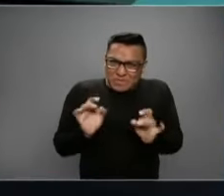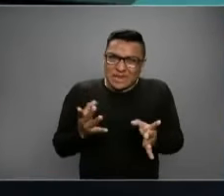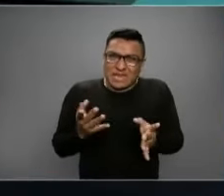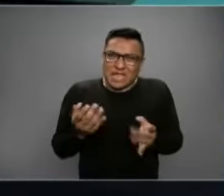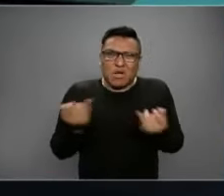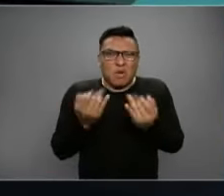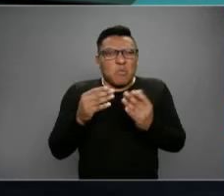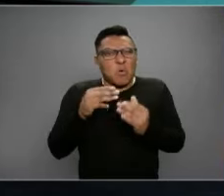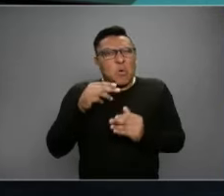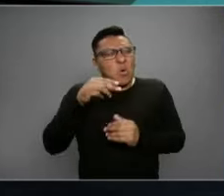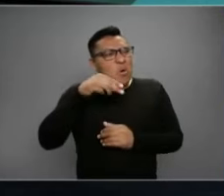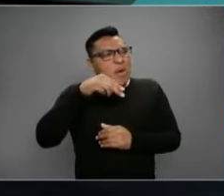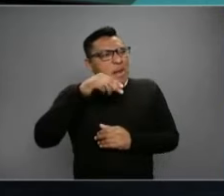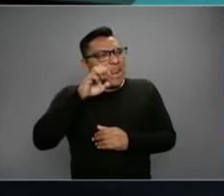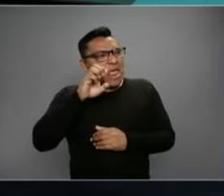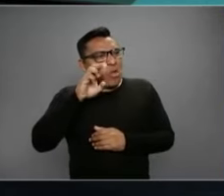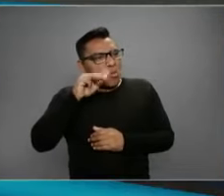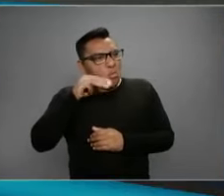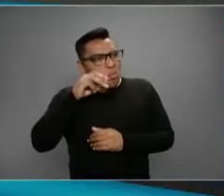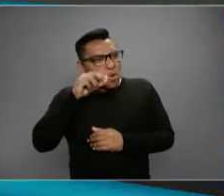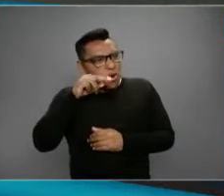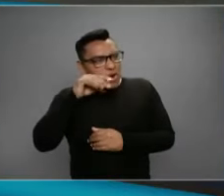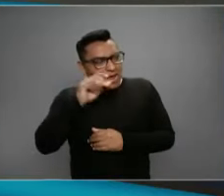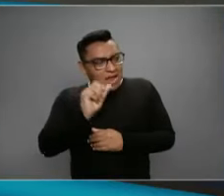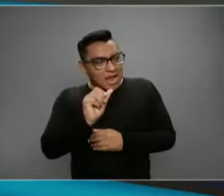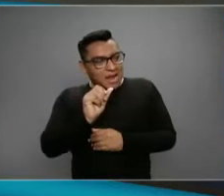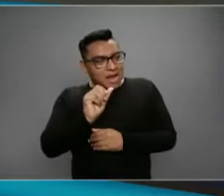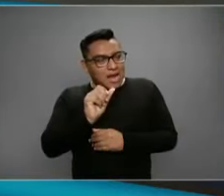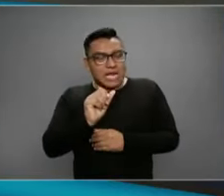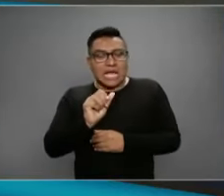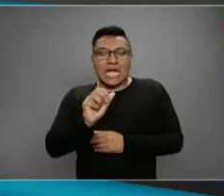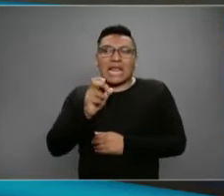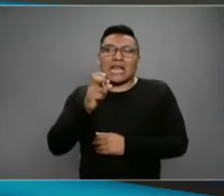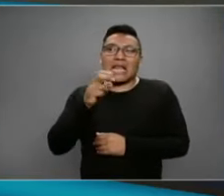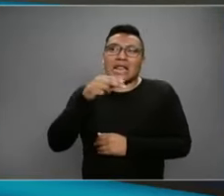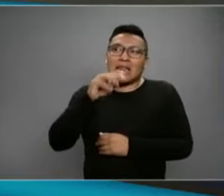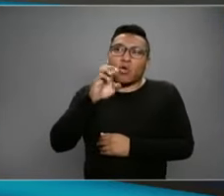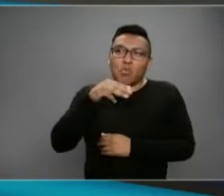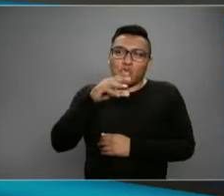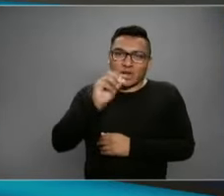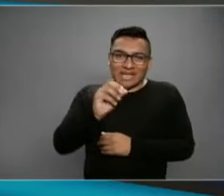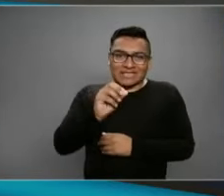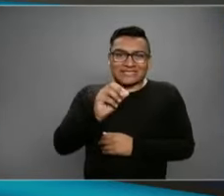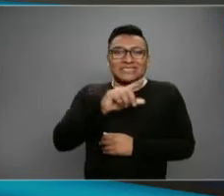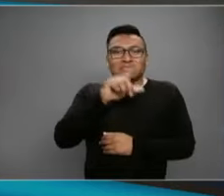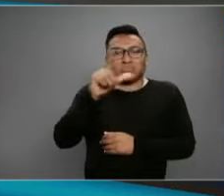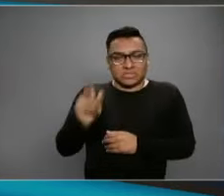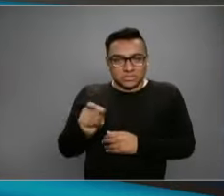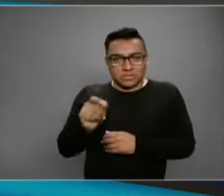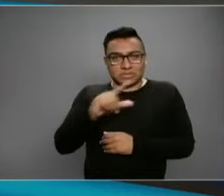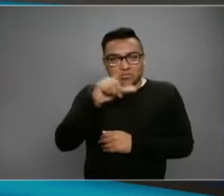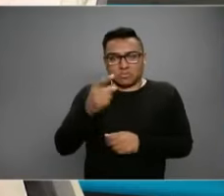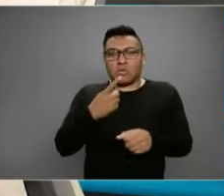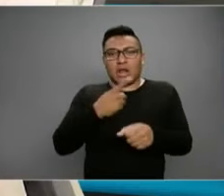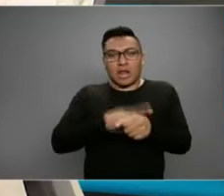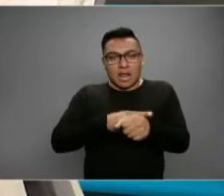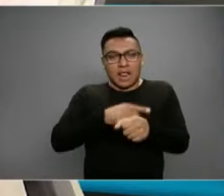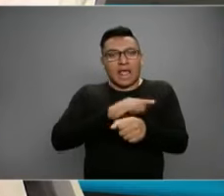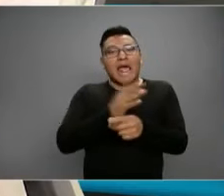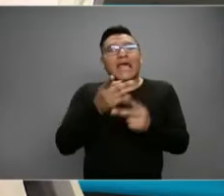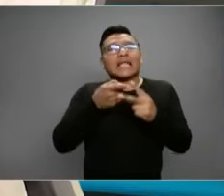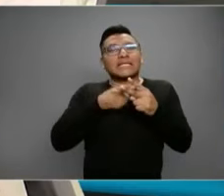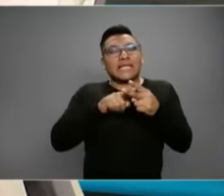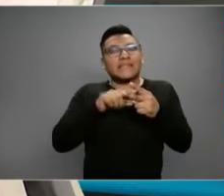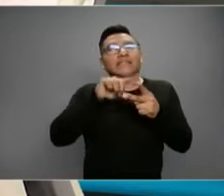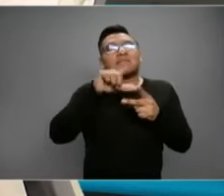tienes una neumonía. La neumonía es la complicación de la enfermedad por SARS-CoV-2,